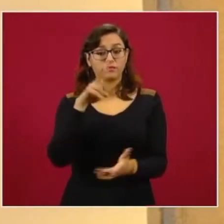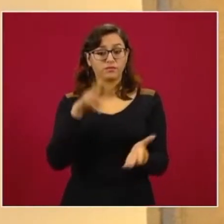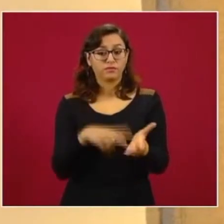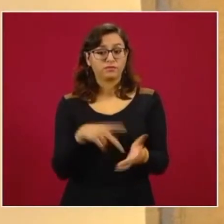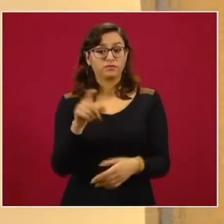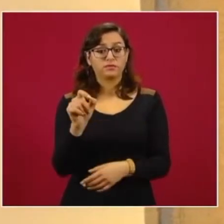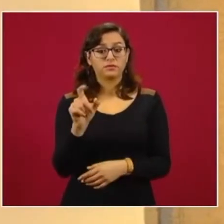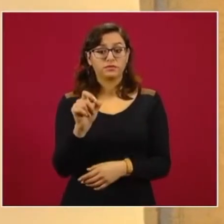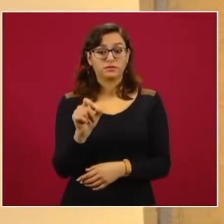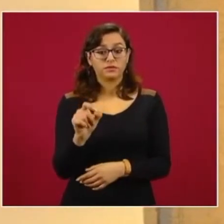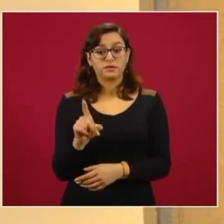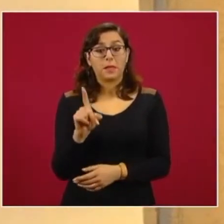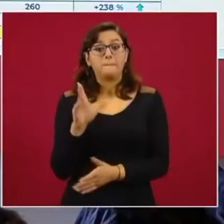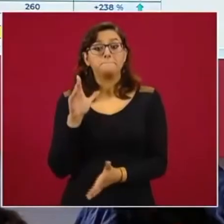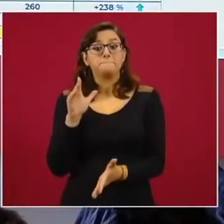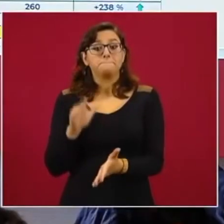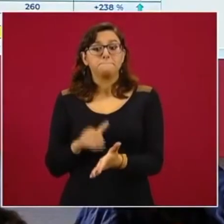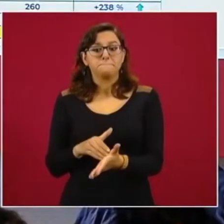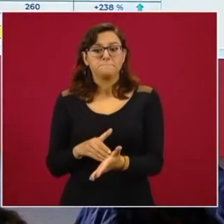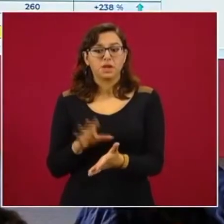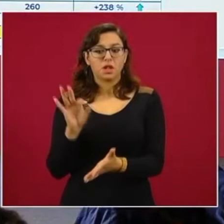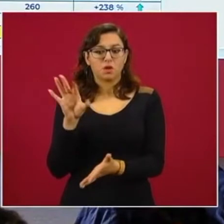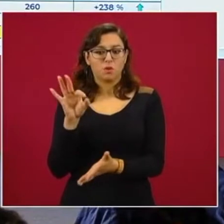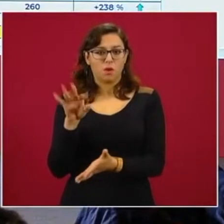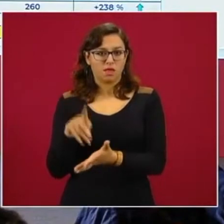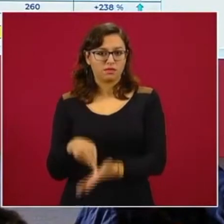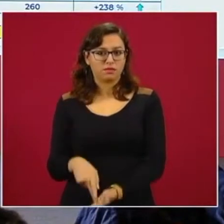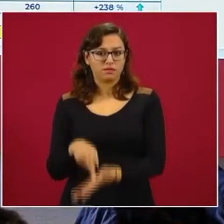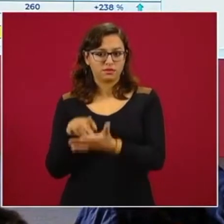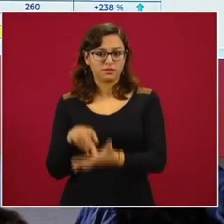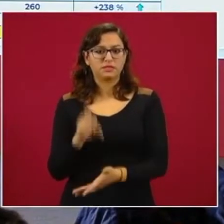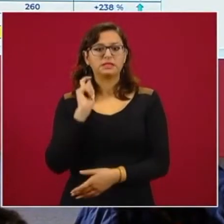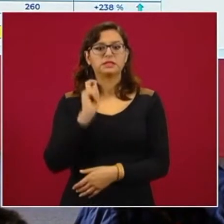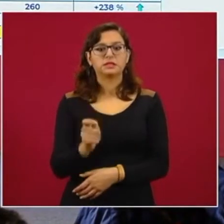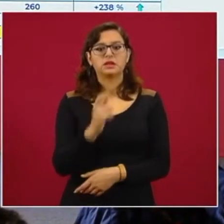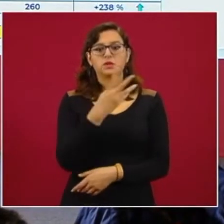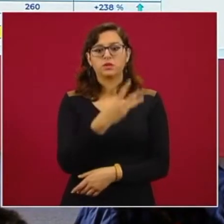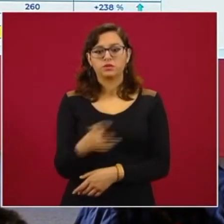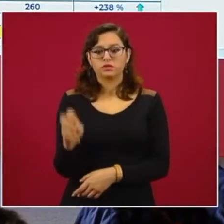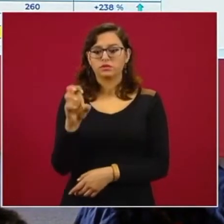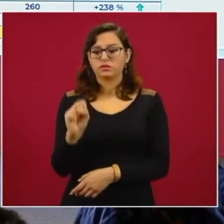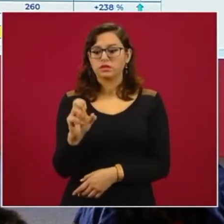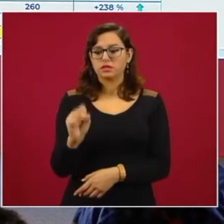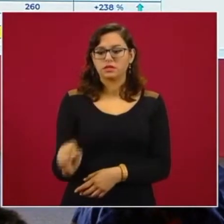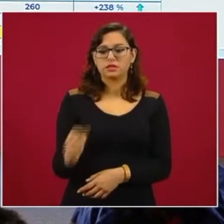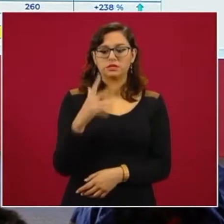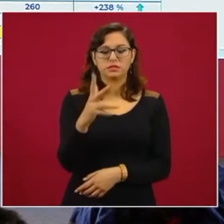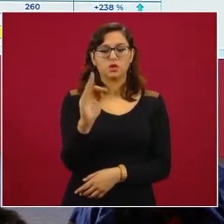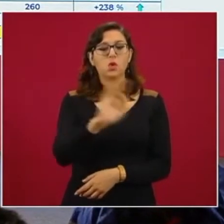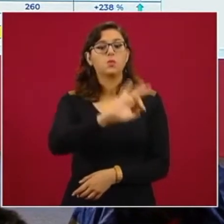2020, mil 40 kilogramos de fentanilo, 465 por ciento